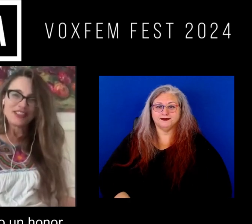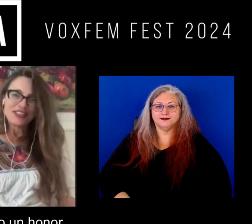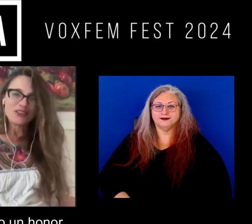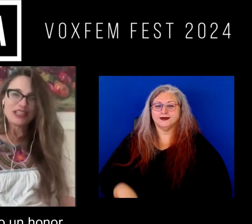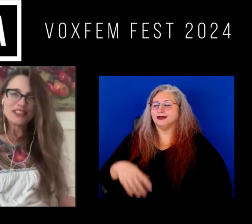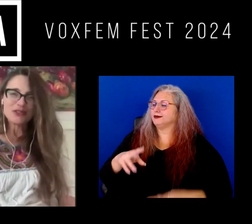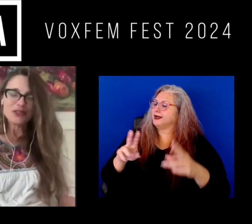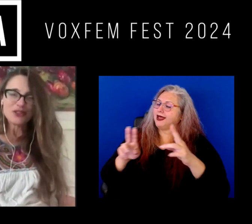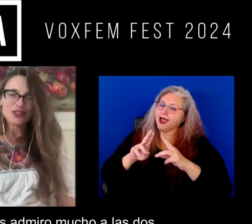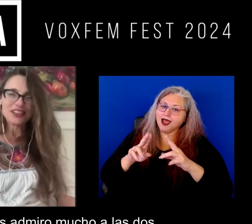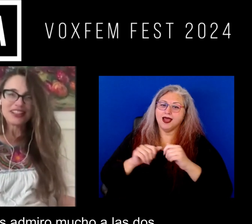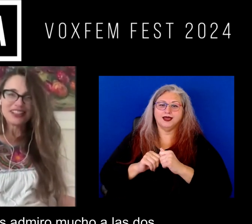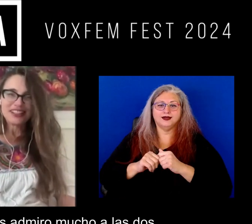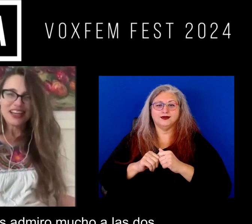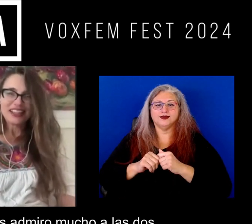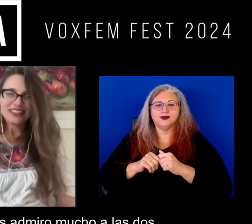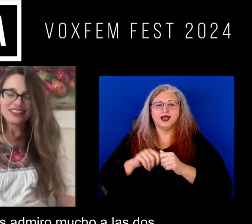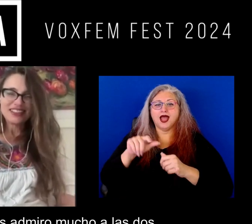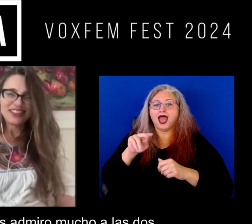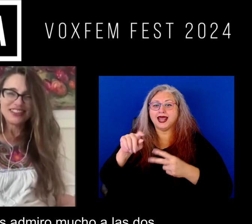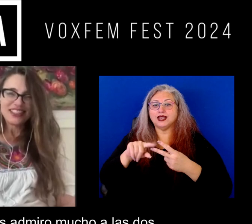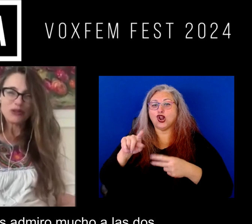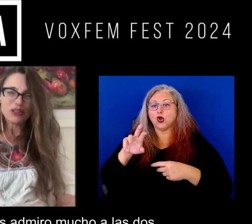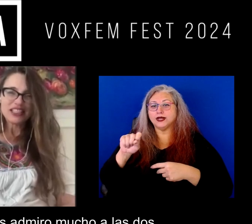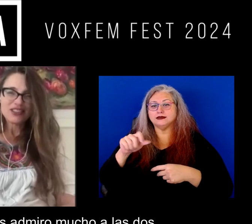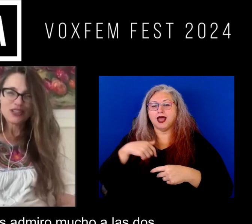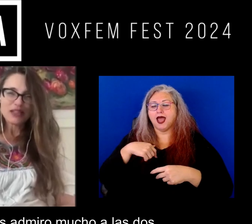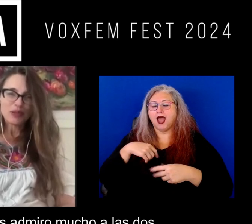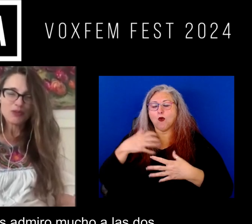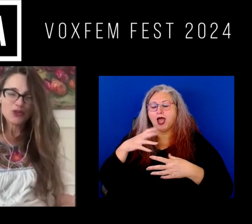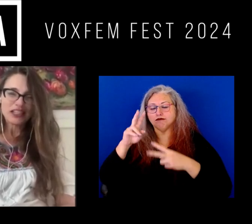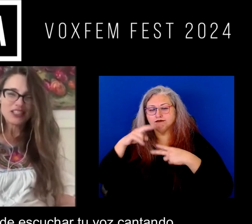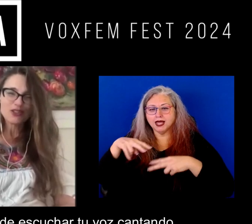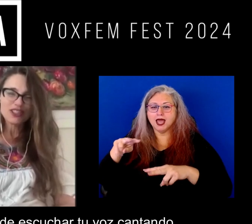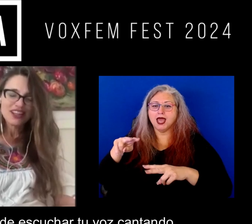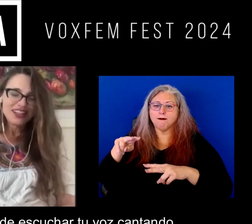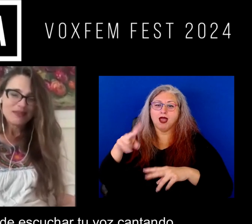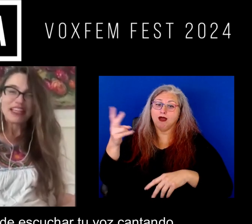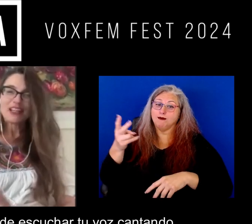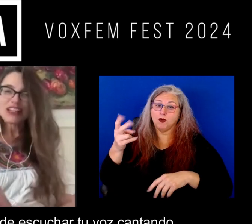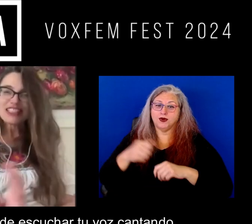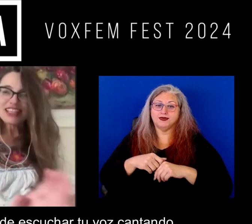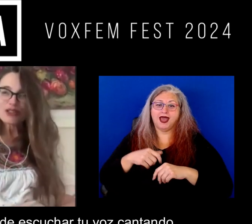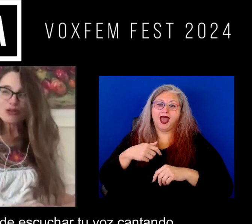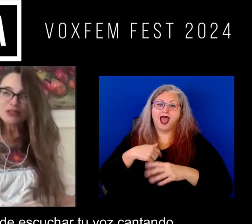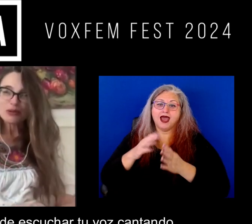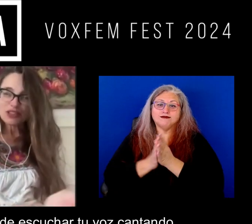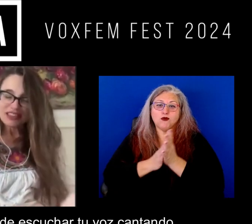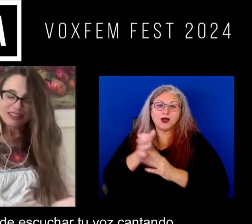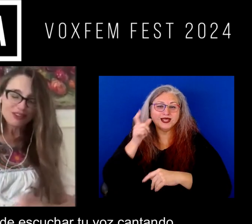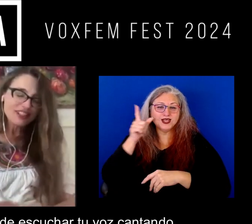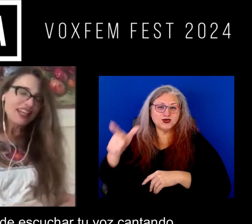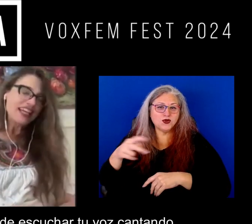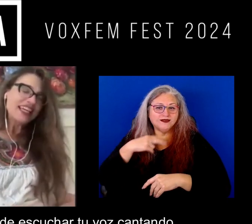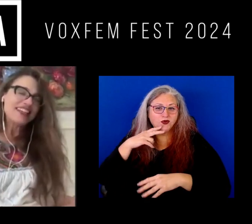No, sido un honor Anette y Lourdes os admiro mucho a las dos me quedé con las ganas de escuchar tu